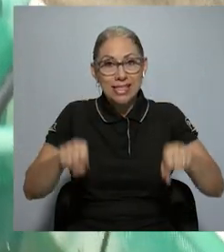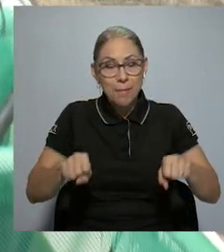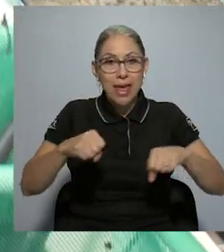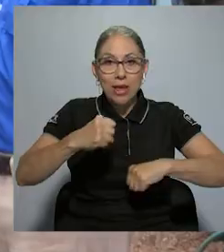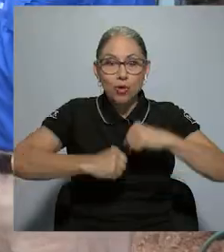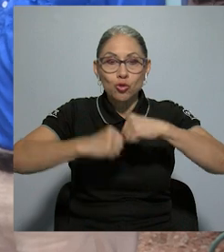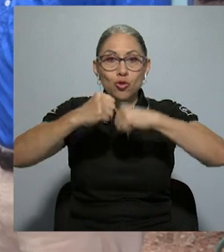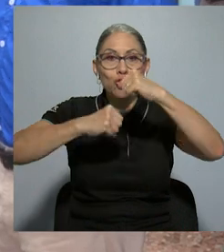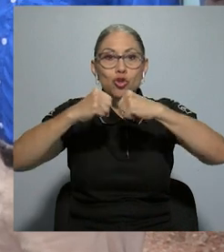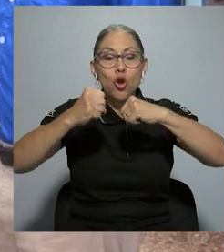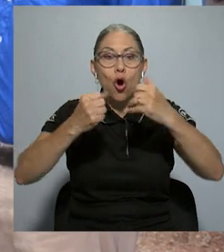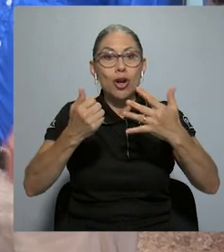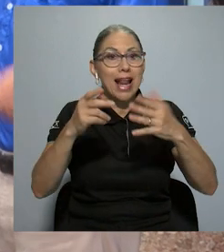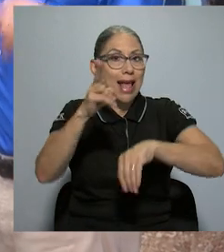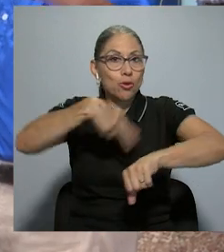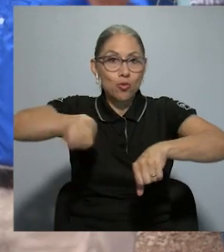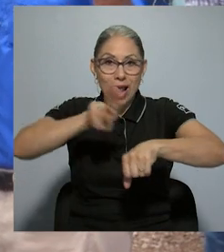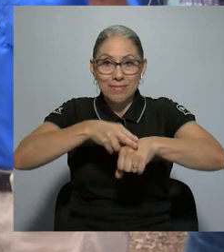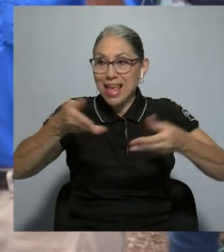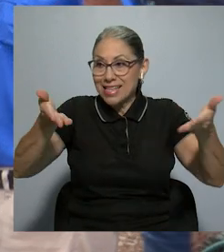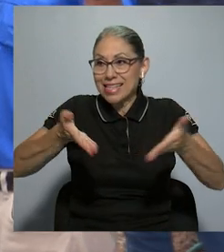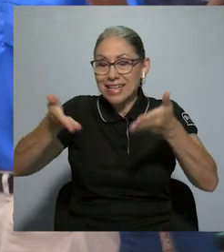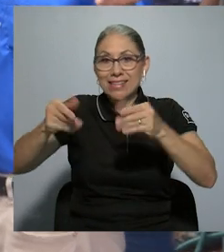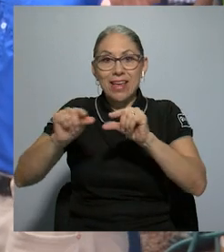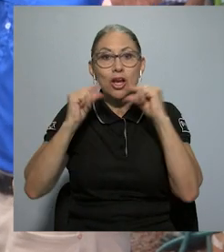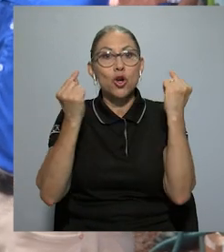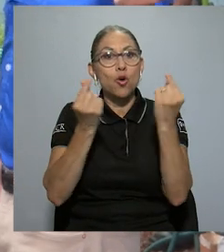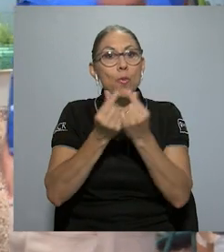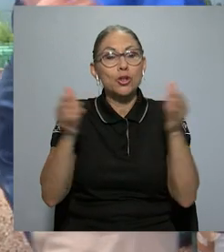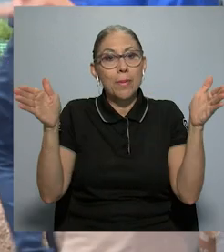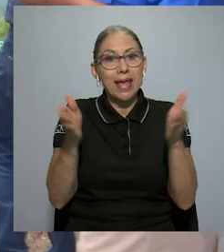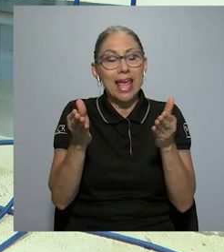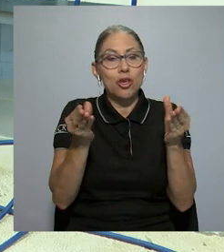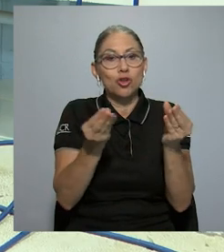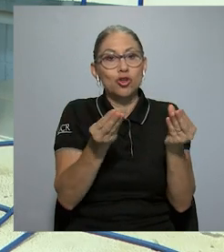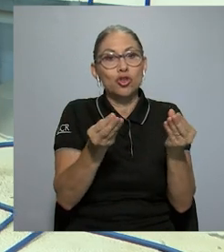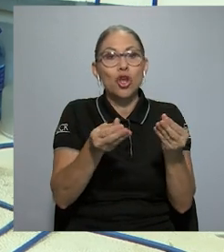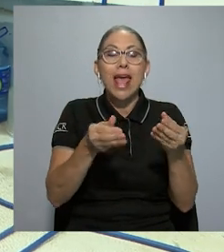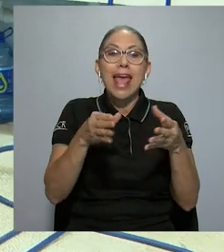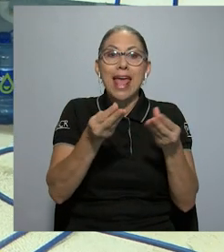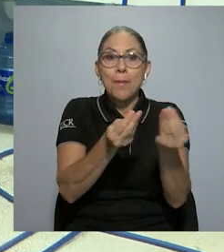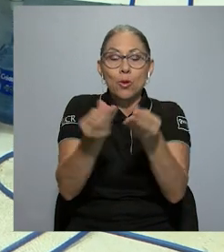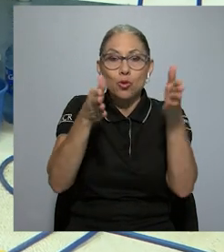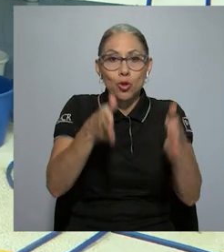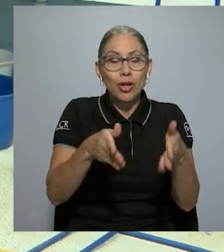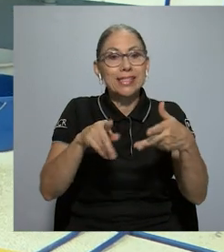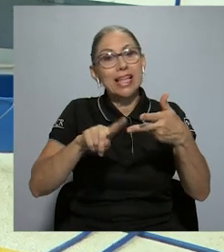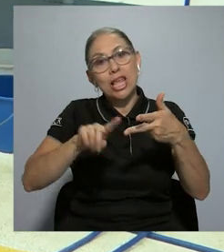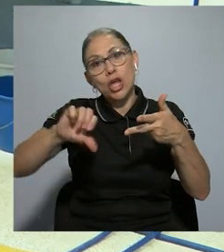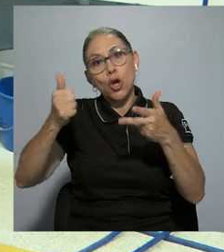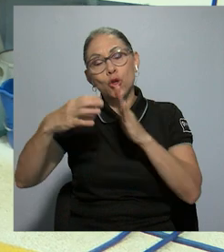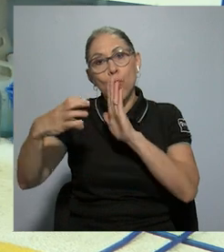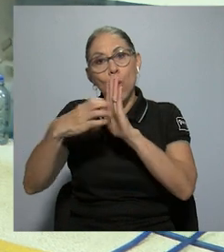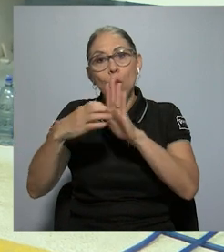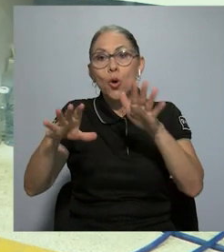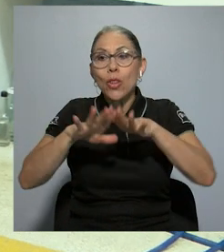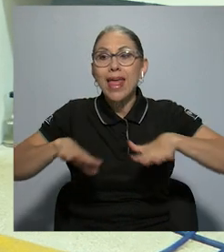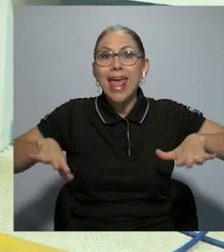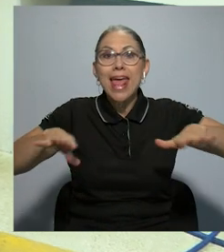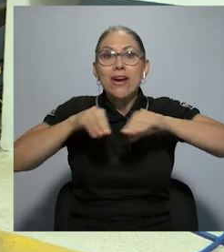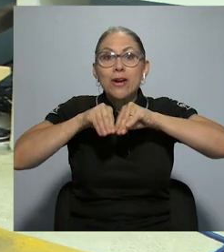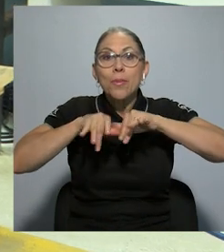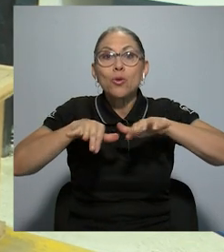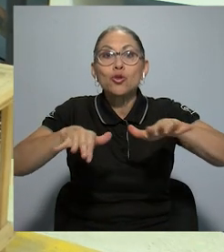construcción artesanal donde se reciben grupos de pequeños acuicultores y el módulo de recirculación acuícola, un ambiente